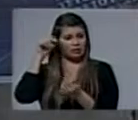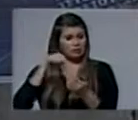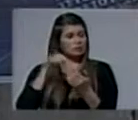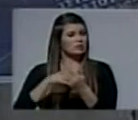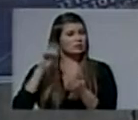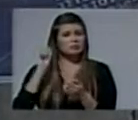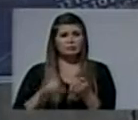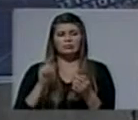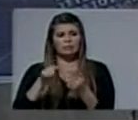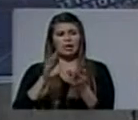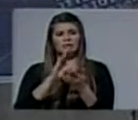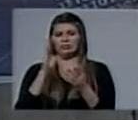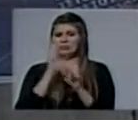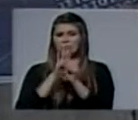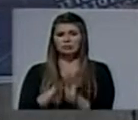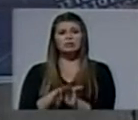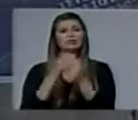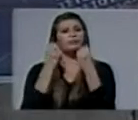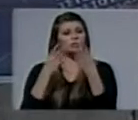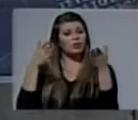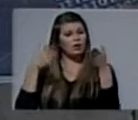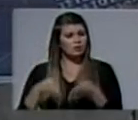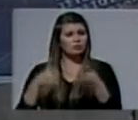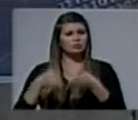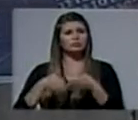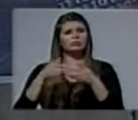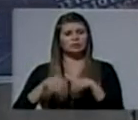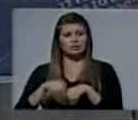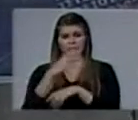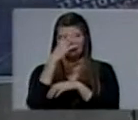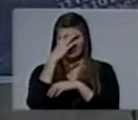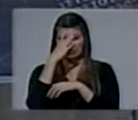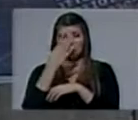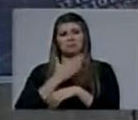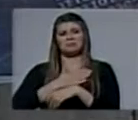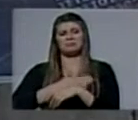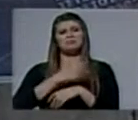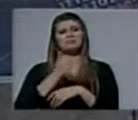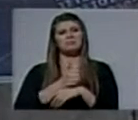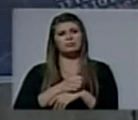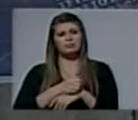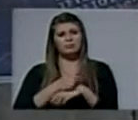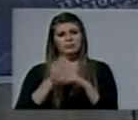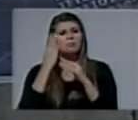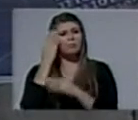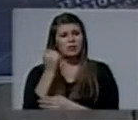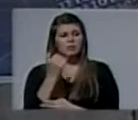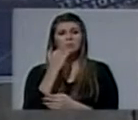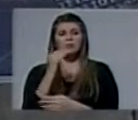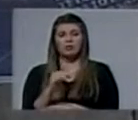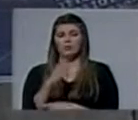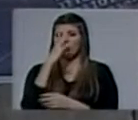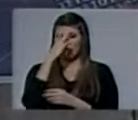connotaciones peyorativas. Y hoy nos causa vergüenza admitirlo. Pero más